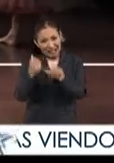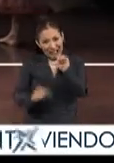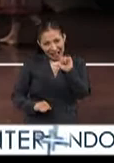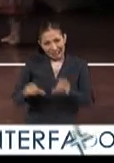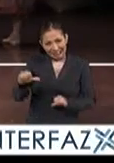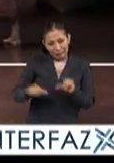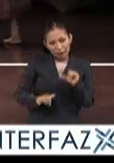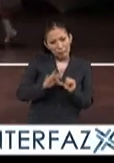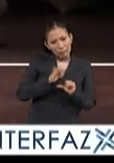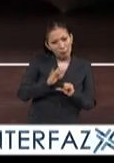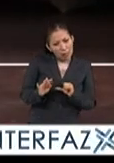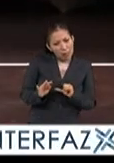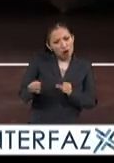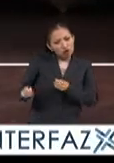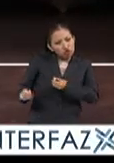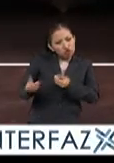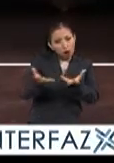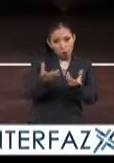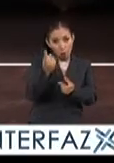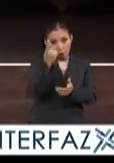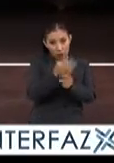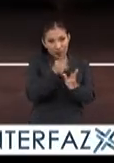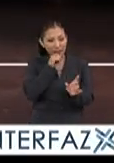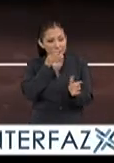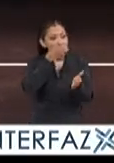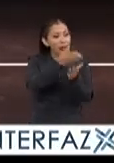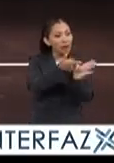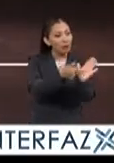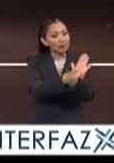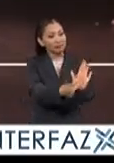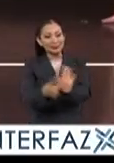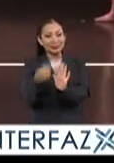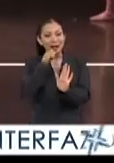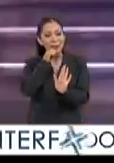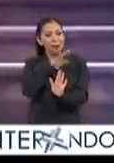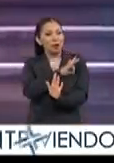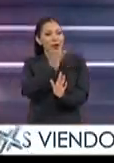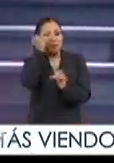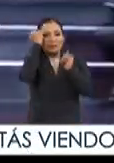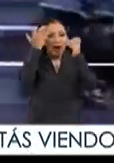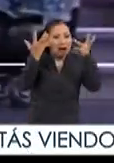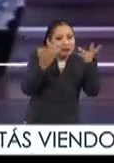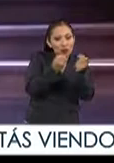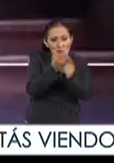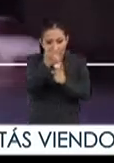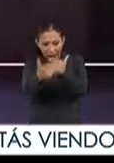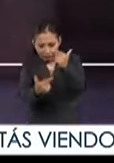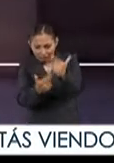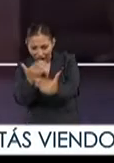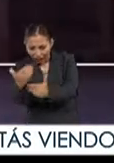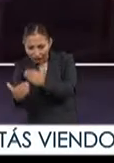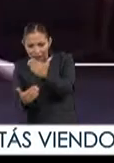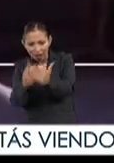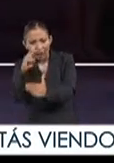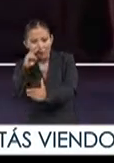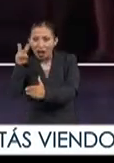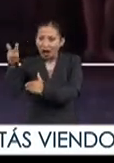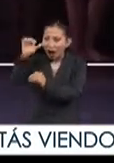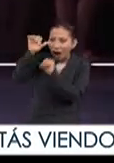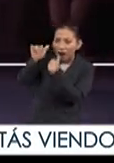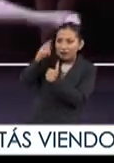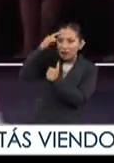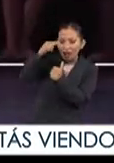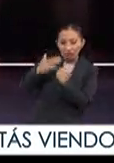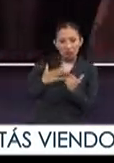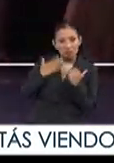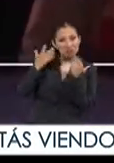actividades podemos no solamente llegar a hacerlo sino que podemos crear una nueva generación que dé a las artes y que